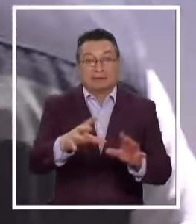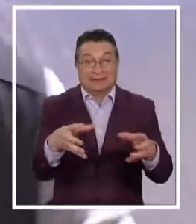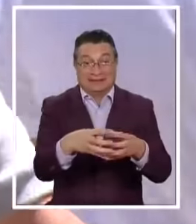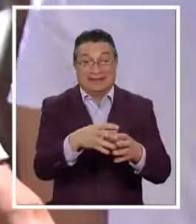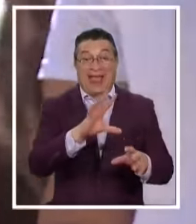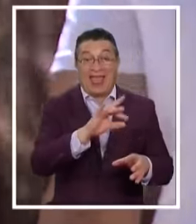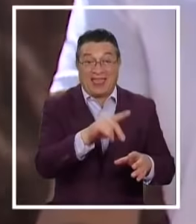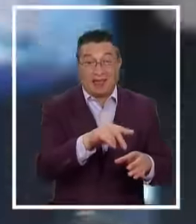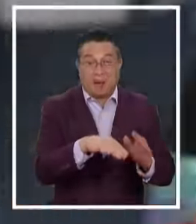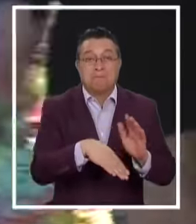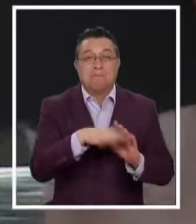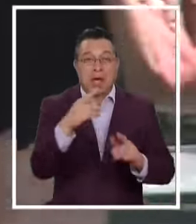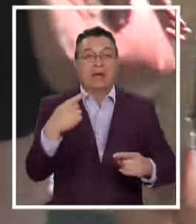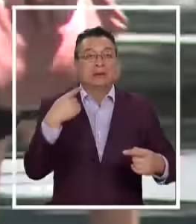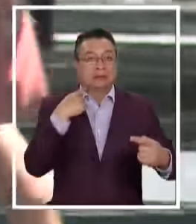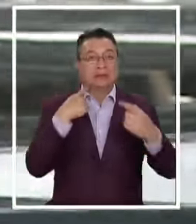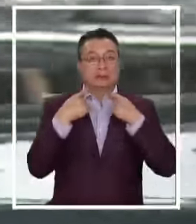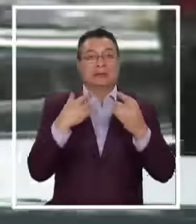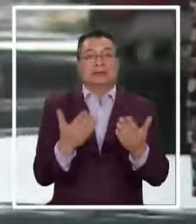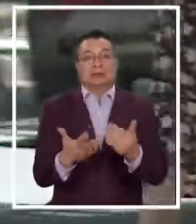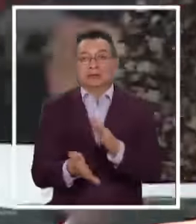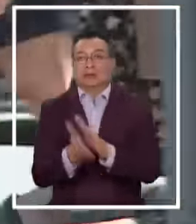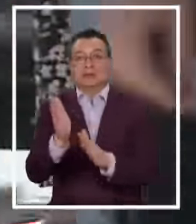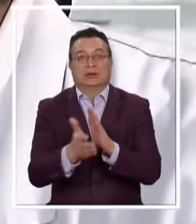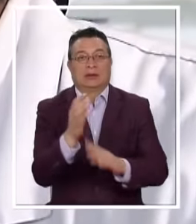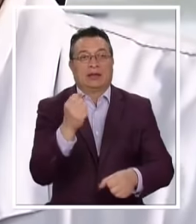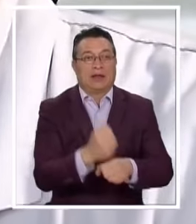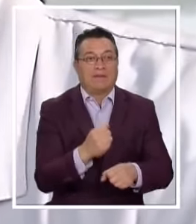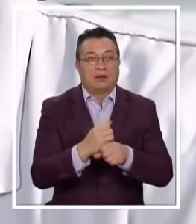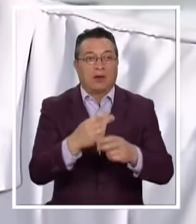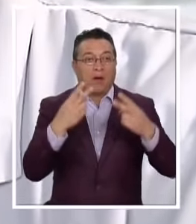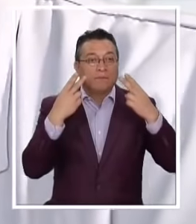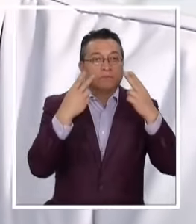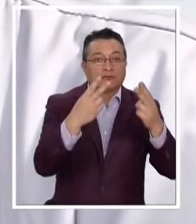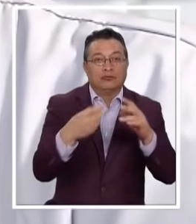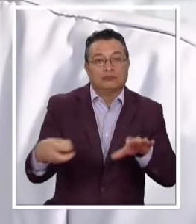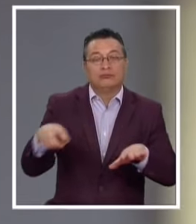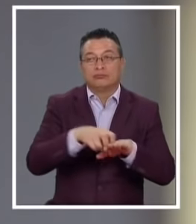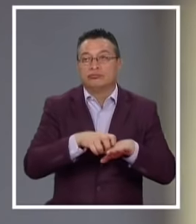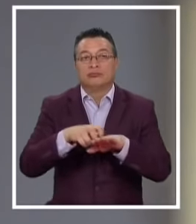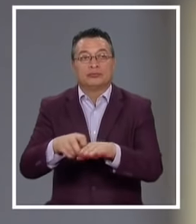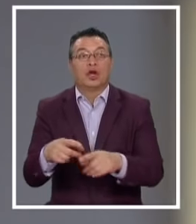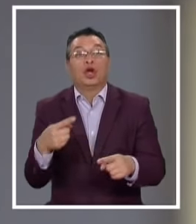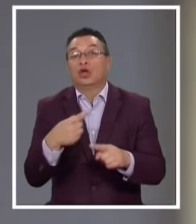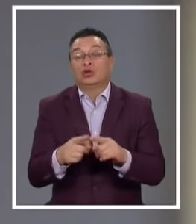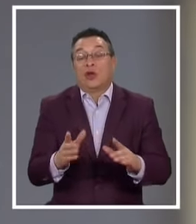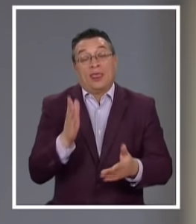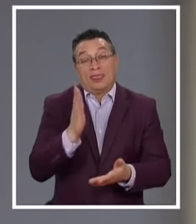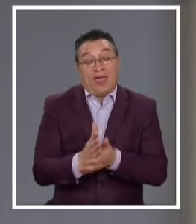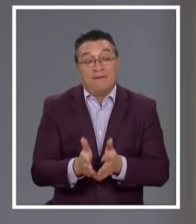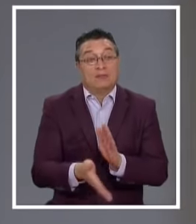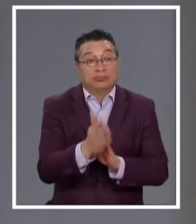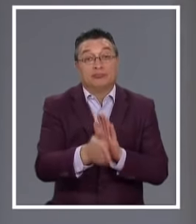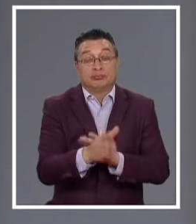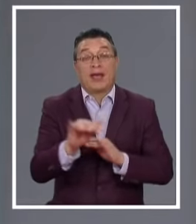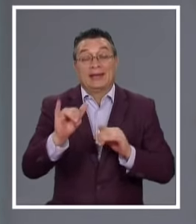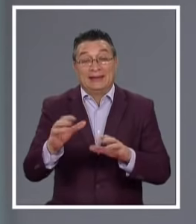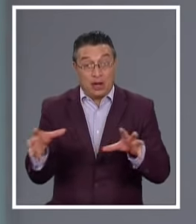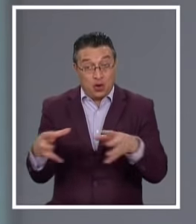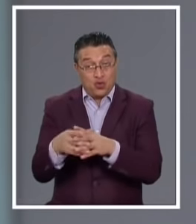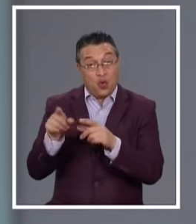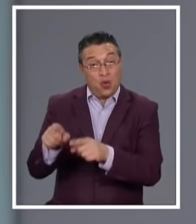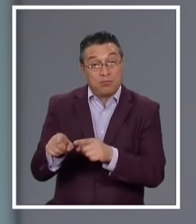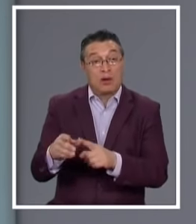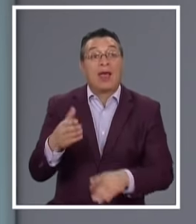etario Que está más expuesto Que necesita salir a trabajar Que usa transporte público Y que no tiene más opción Pero también Dentro de ese grupo